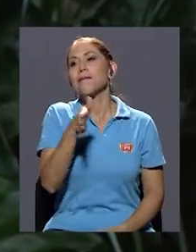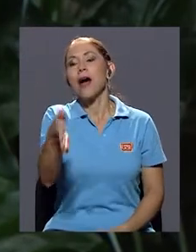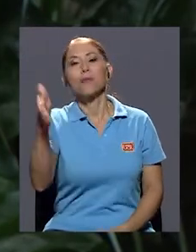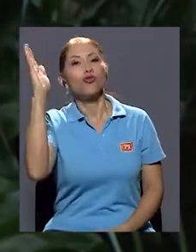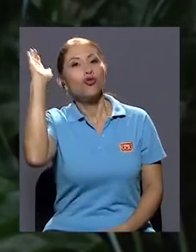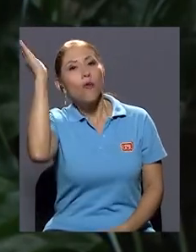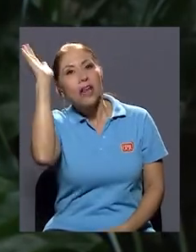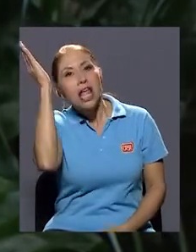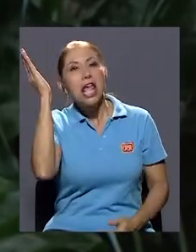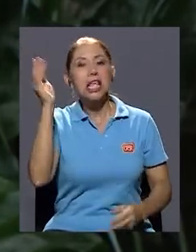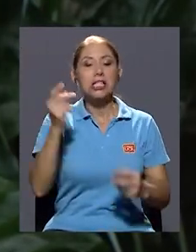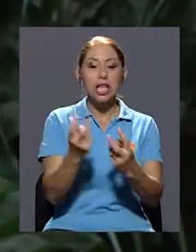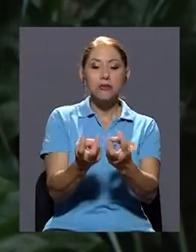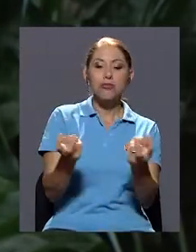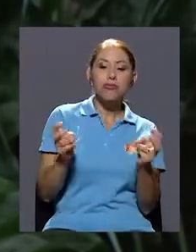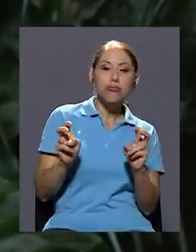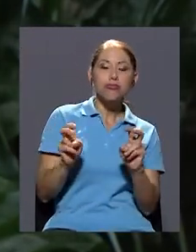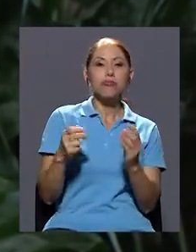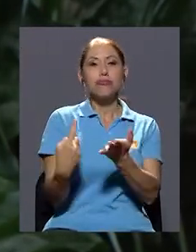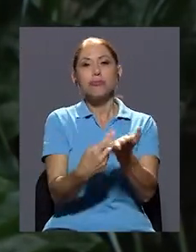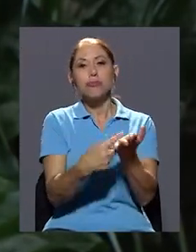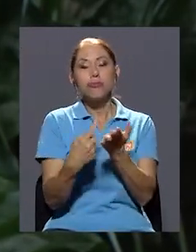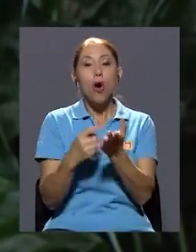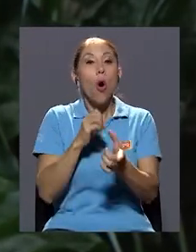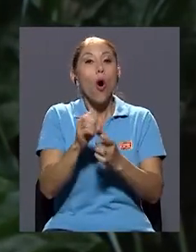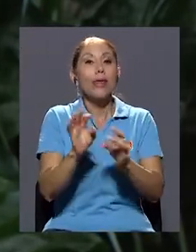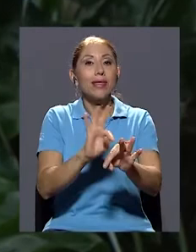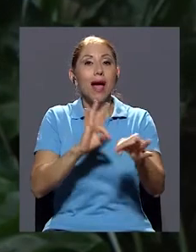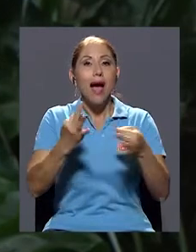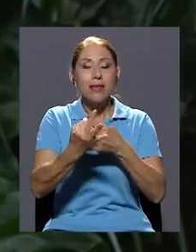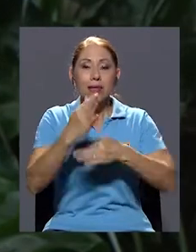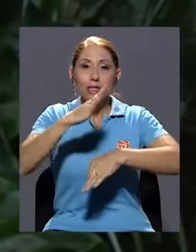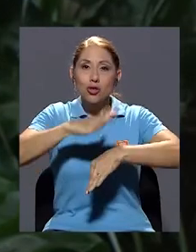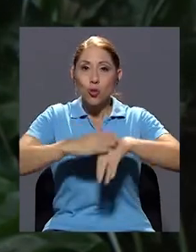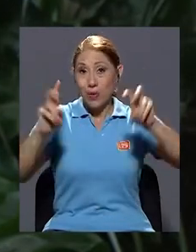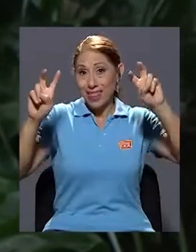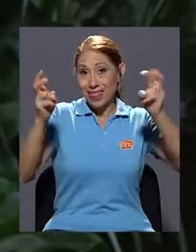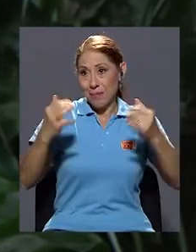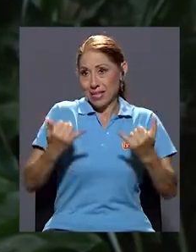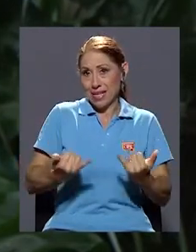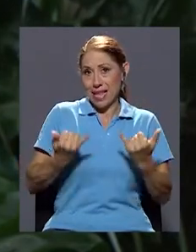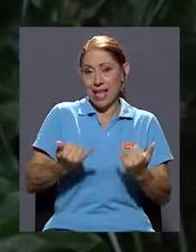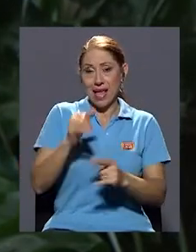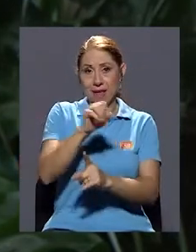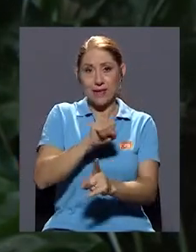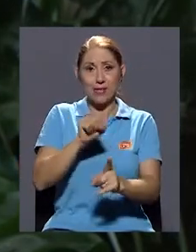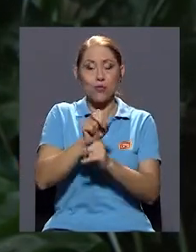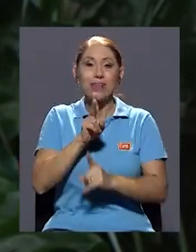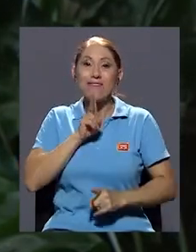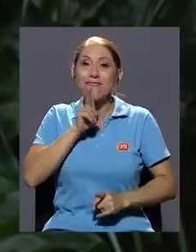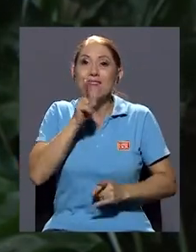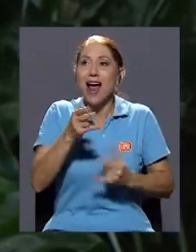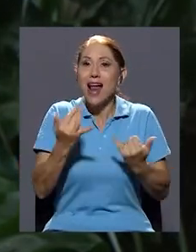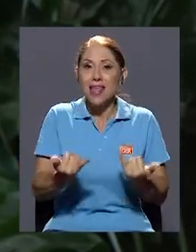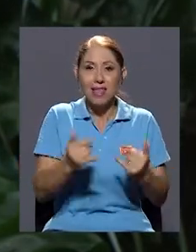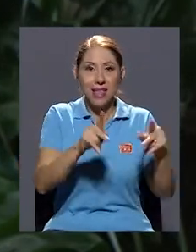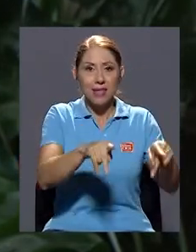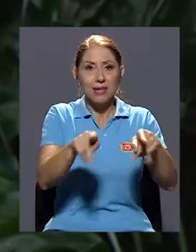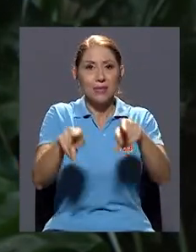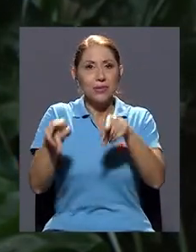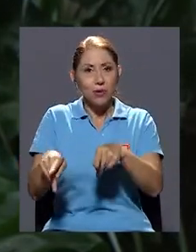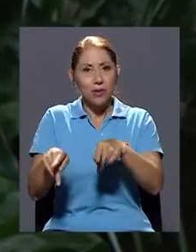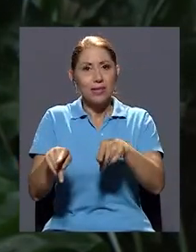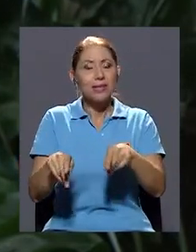conferencias, charlas, mesas redondas o talleres sobre temas vigentes en la realidad inmediata de las